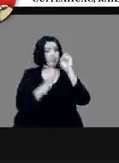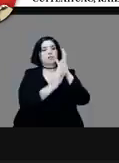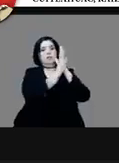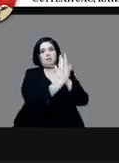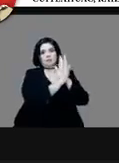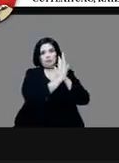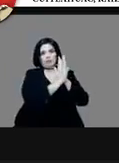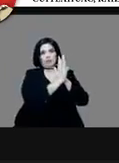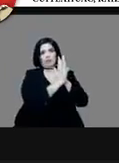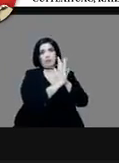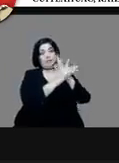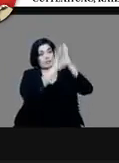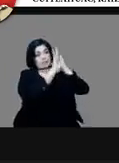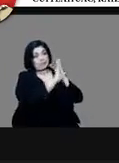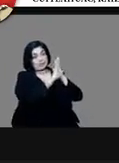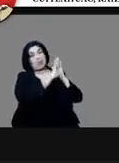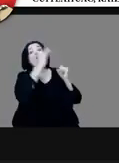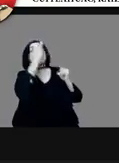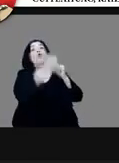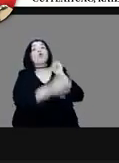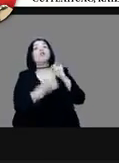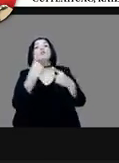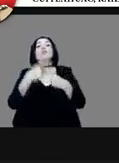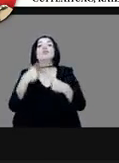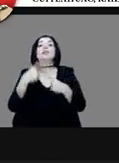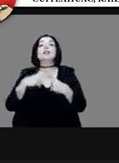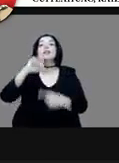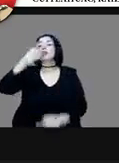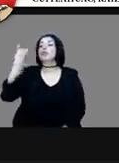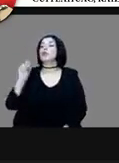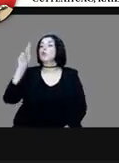un joven capitán, a Juan Velázquez de León.